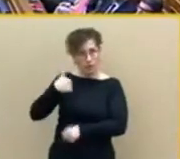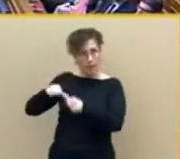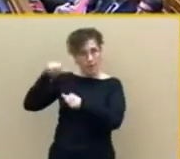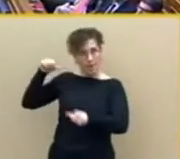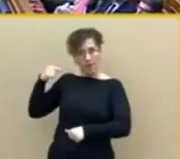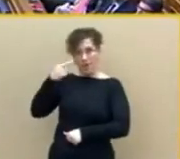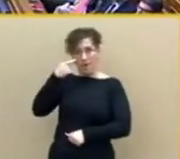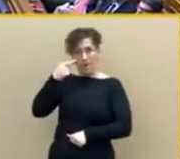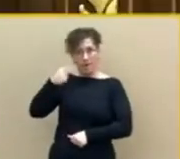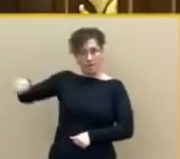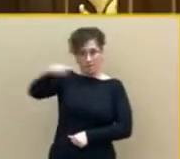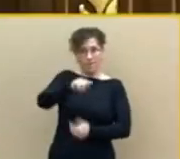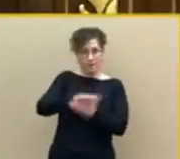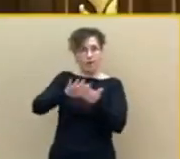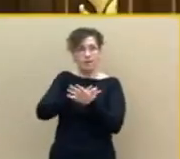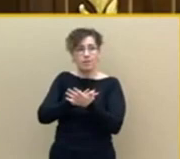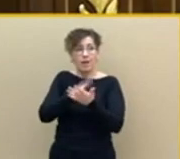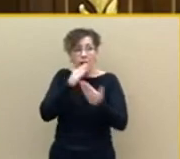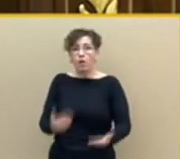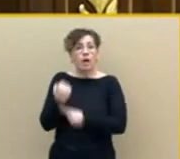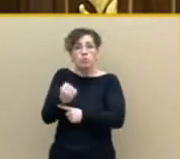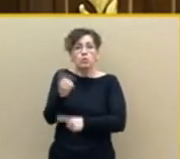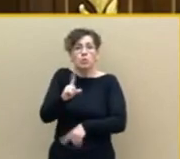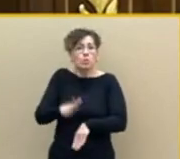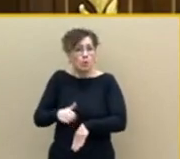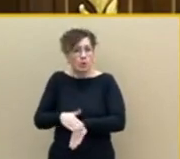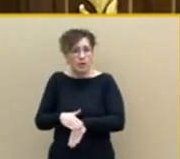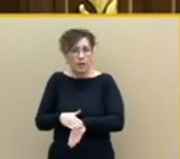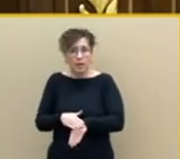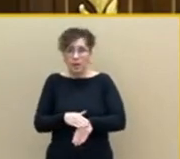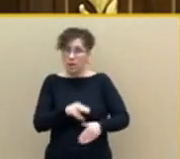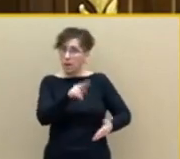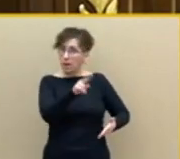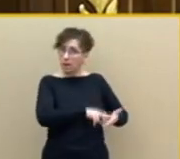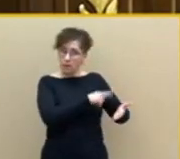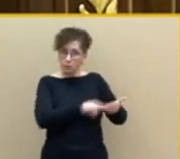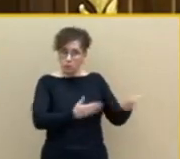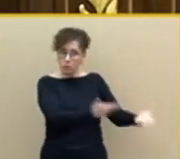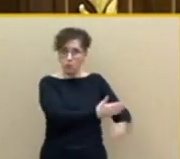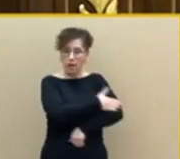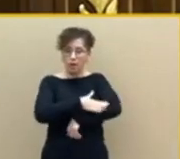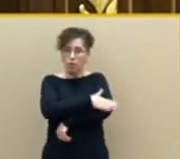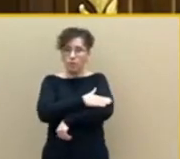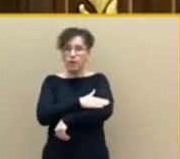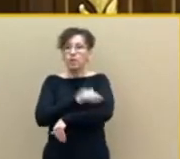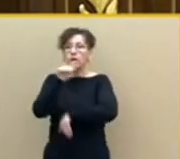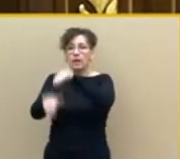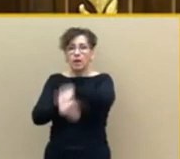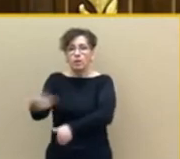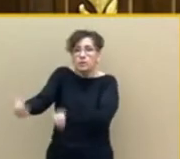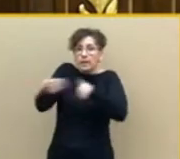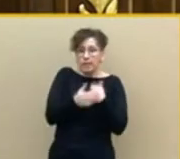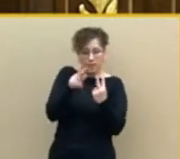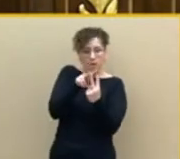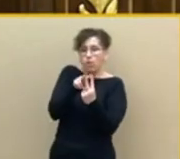es que no se lo cree nadie o sea yo intento pues propio de la extrema derecha sí, intento buscar y más allá